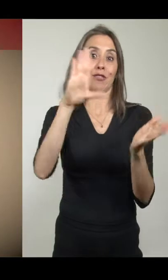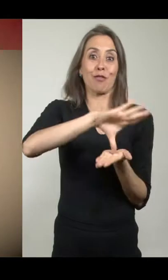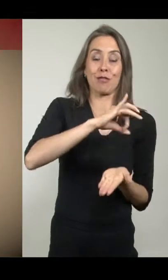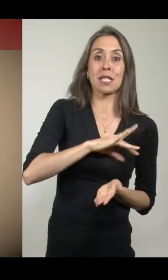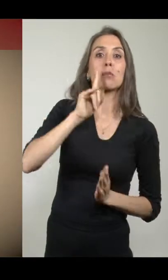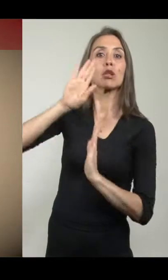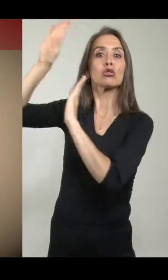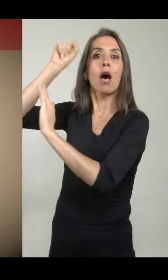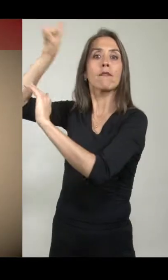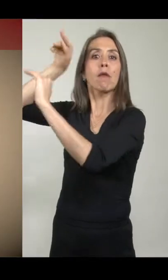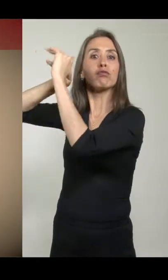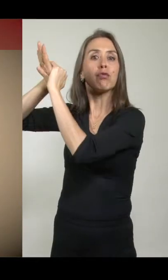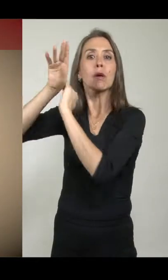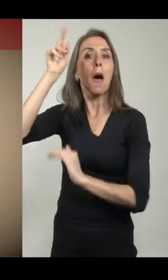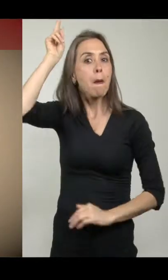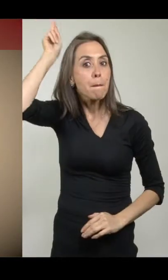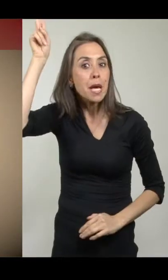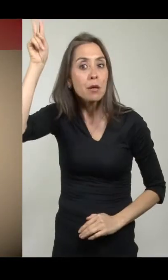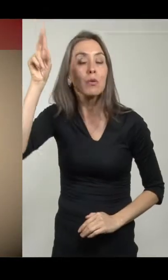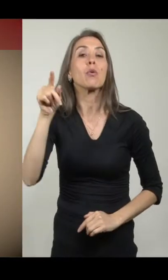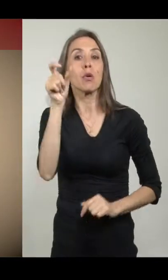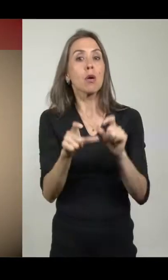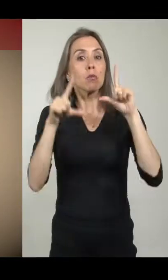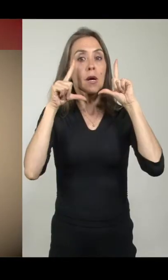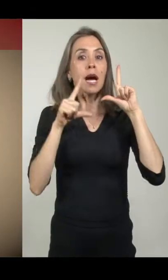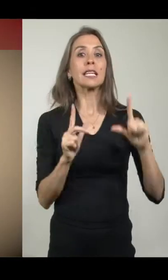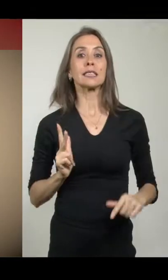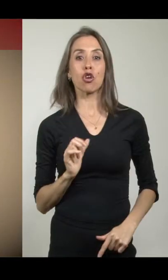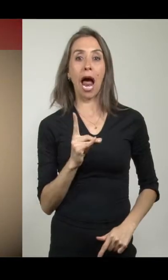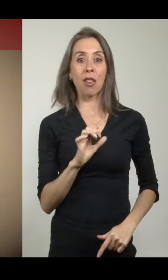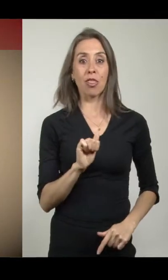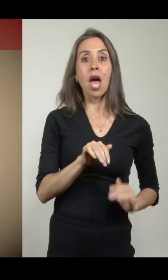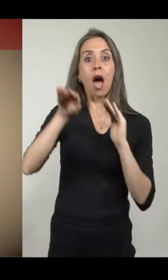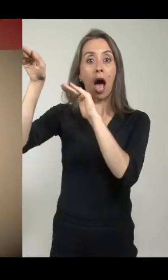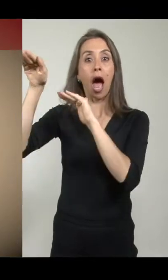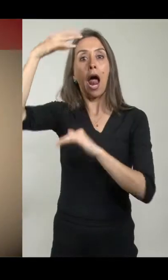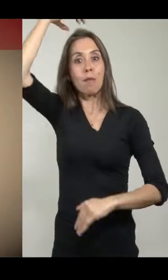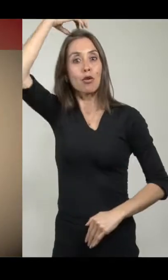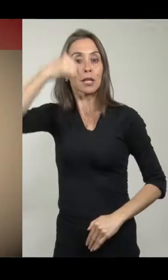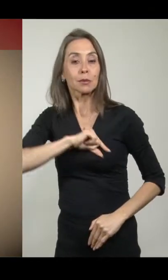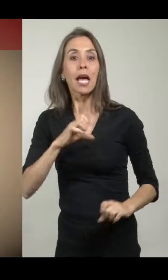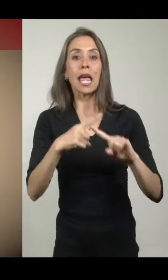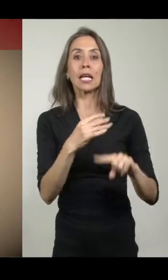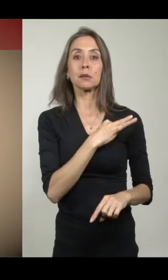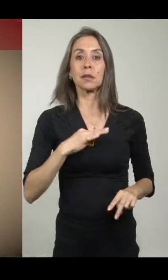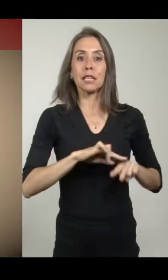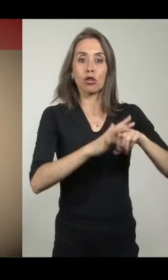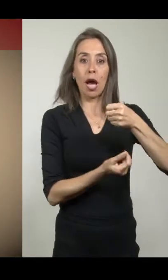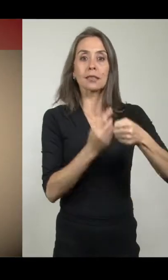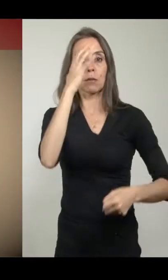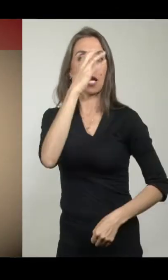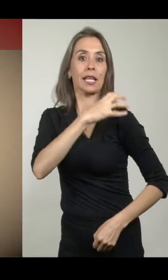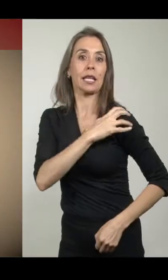sus figuras más destacadas estaban José Antonio Rodríguez Aldea, antiguo monárquico y ex ministro de Hacienda, el general José Joaquín